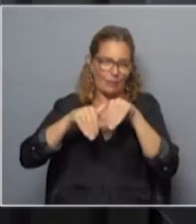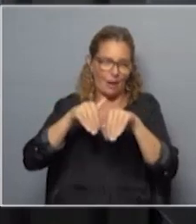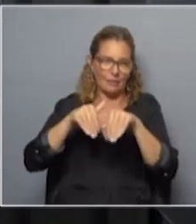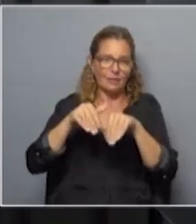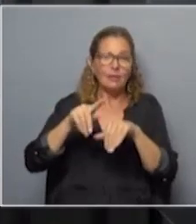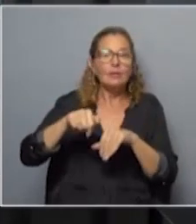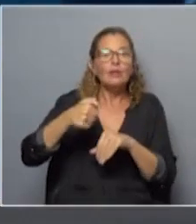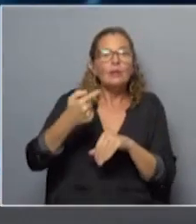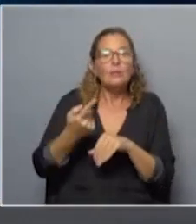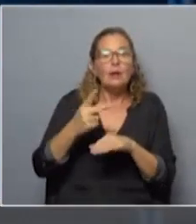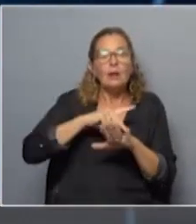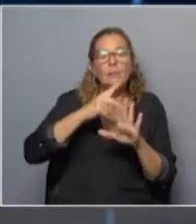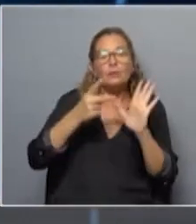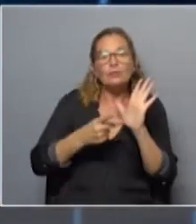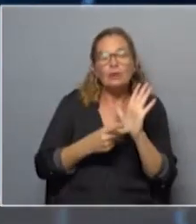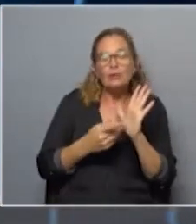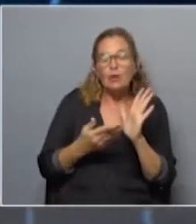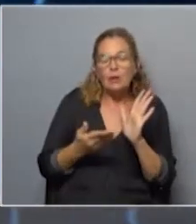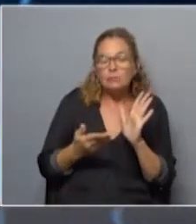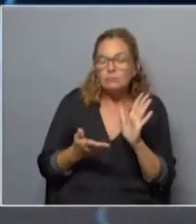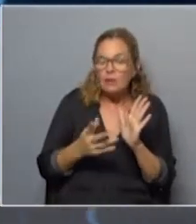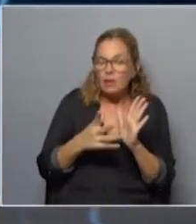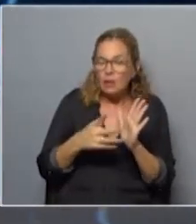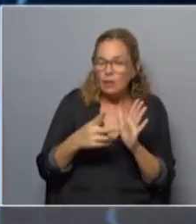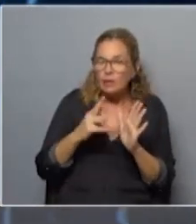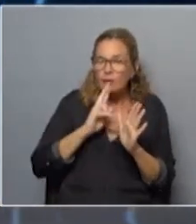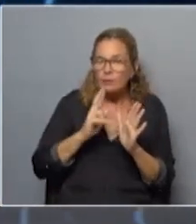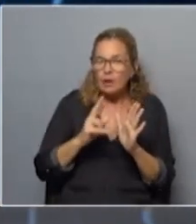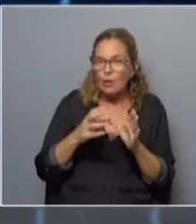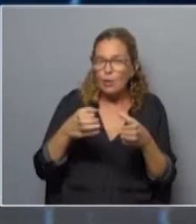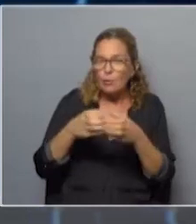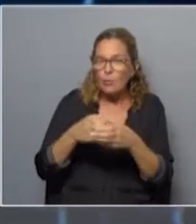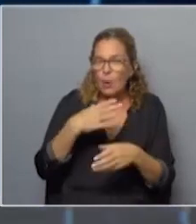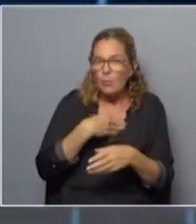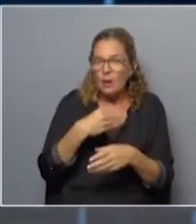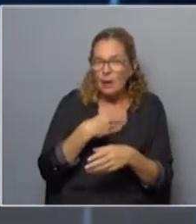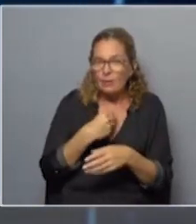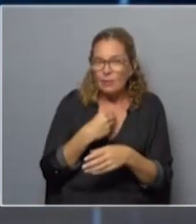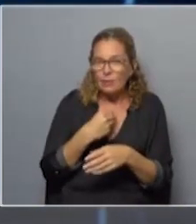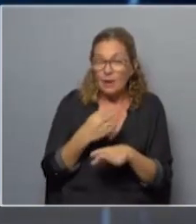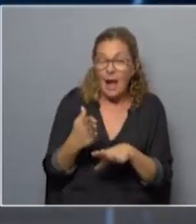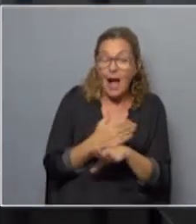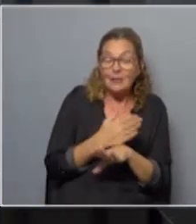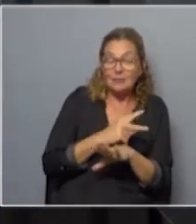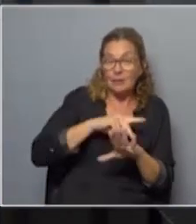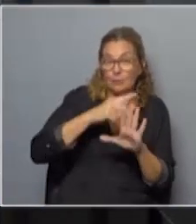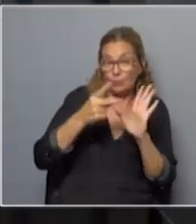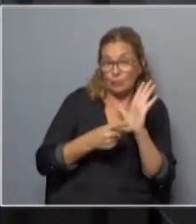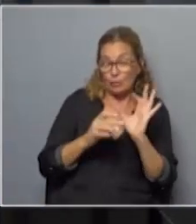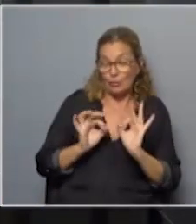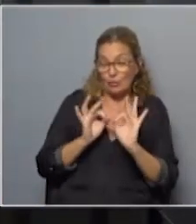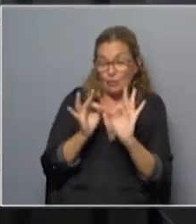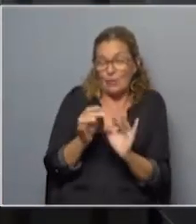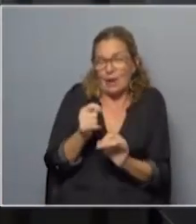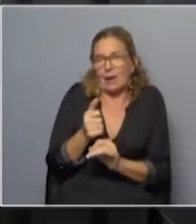Luego, el proyecto que emergió fundamentalmente del Partido Nacional, que era el preproyecto, que llegó casi